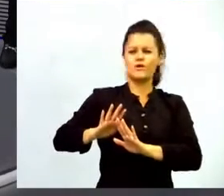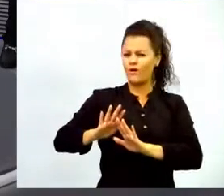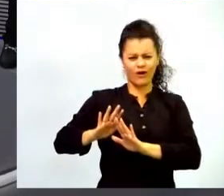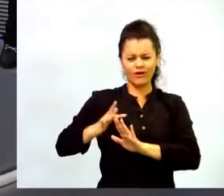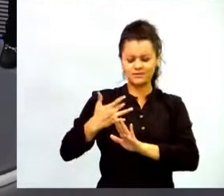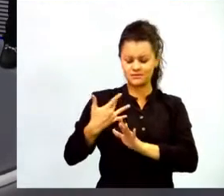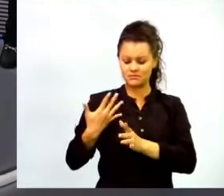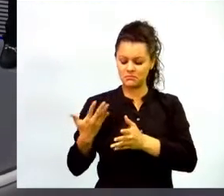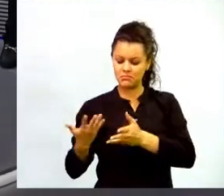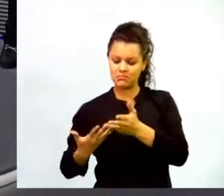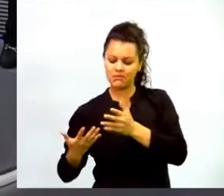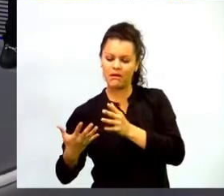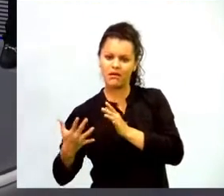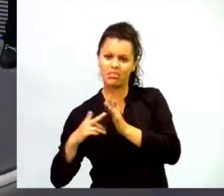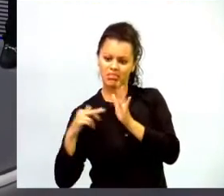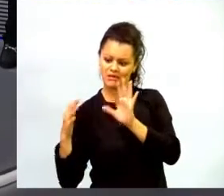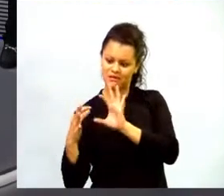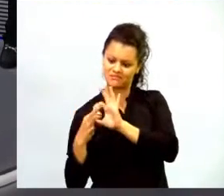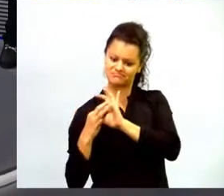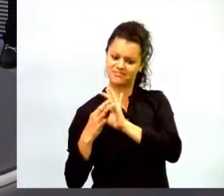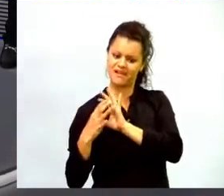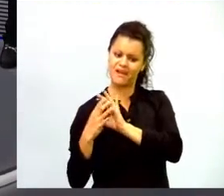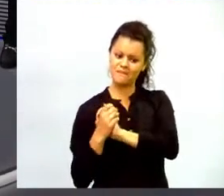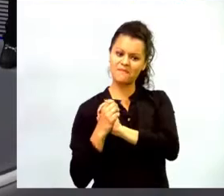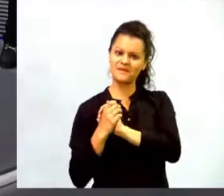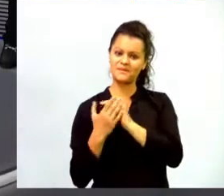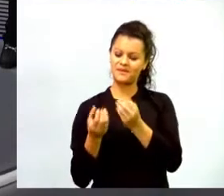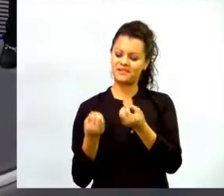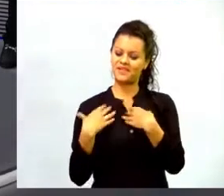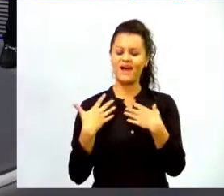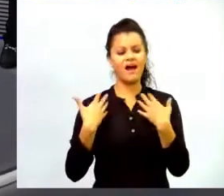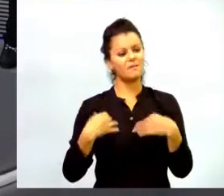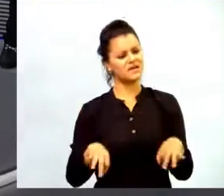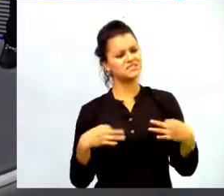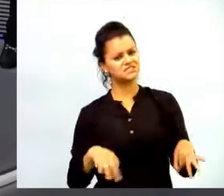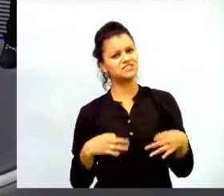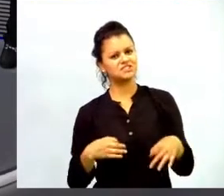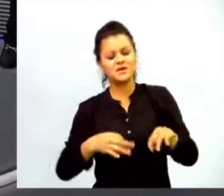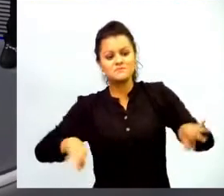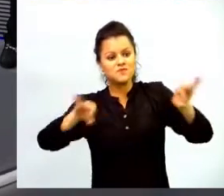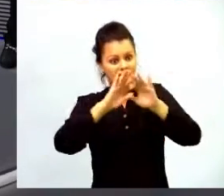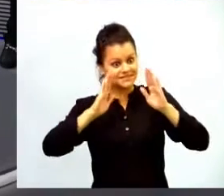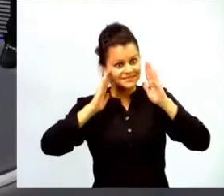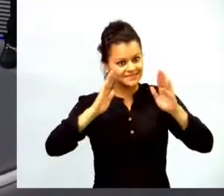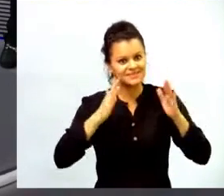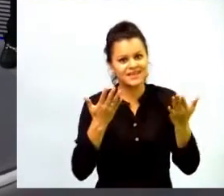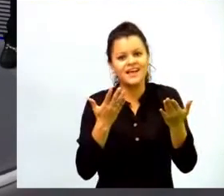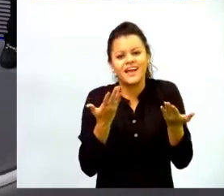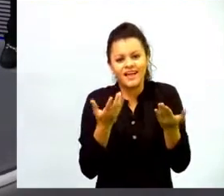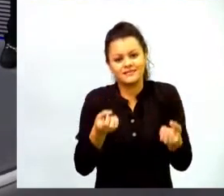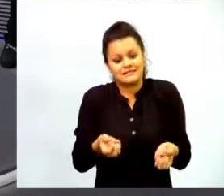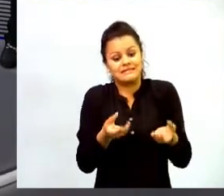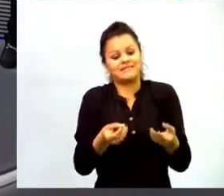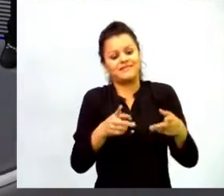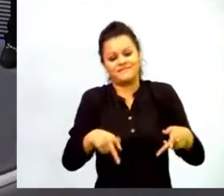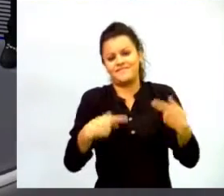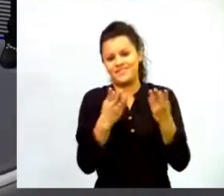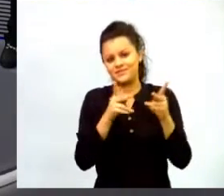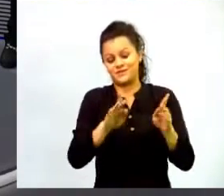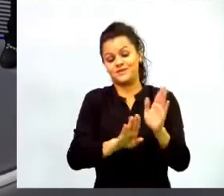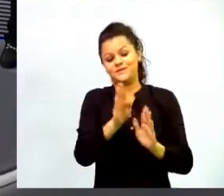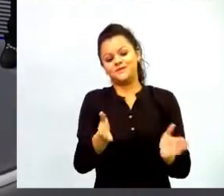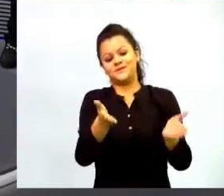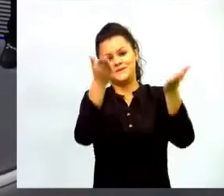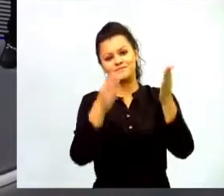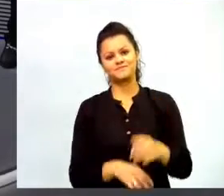de la tecnología eso que nos hace la vida como maestros más sencillos para poder dedicarle más tiempo a lo importante y es inspirar la vida de nuestros estudiantes Muchas